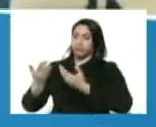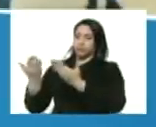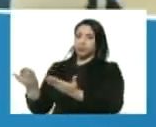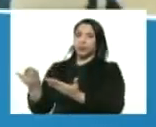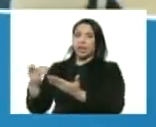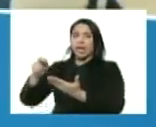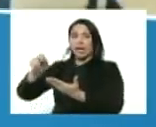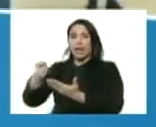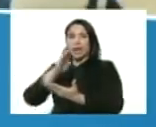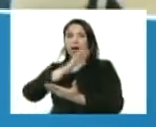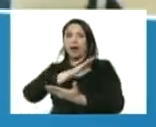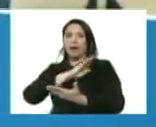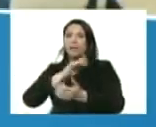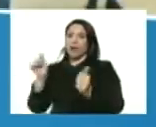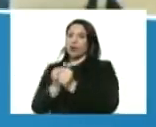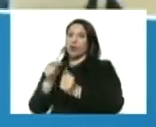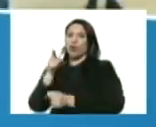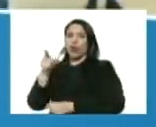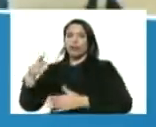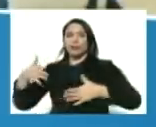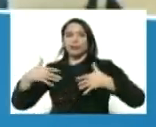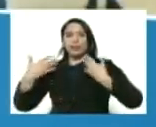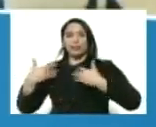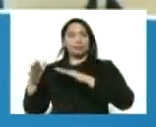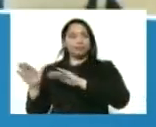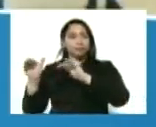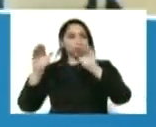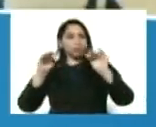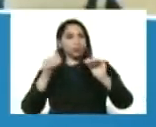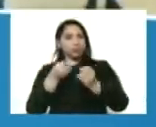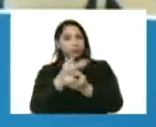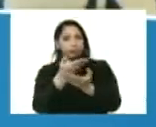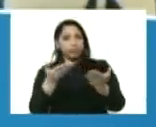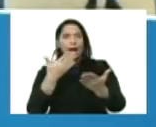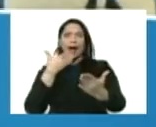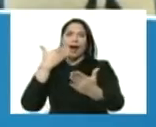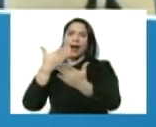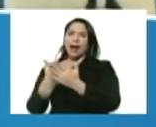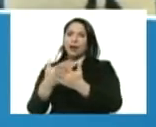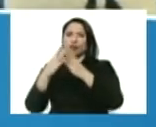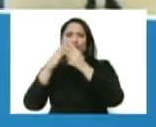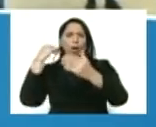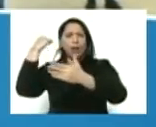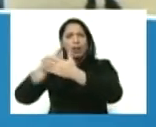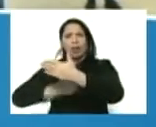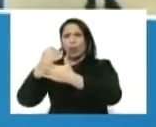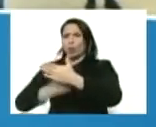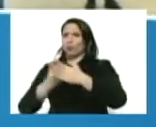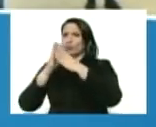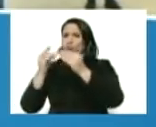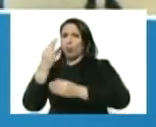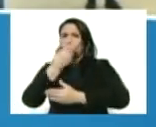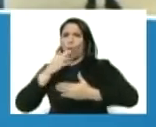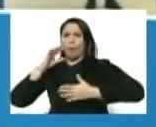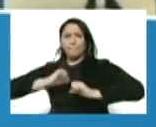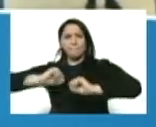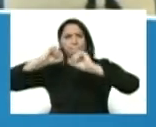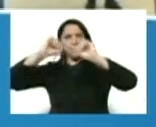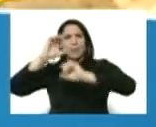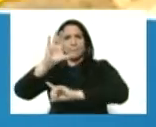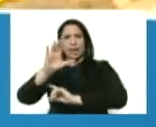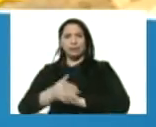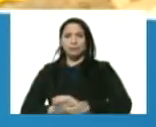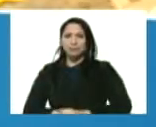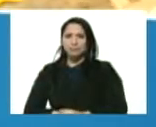su llave y con esta alegría nos despedimos de usted y le agradecemos toda su lucha y todo su compromiso. ¡Que viva la patria!